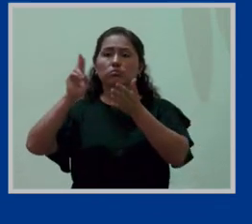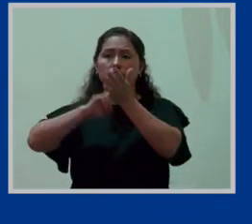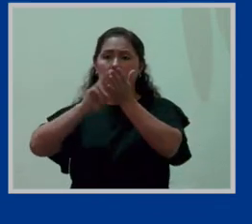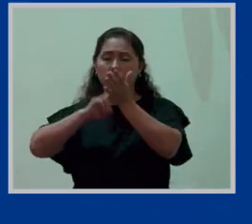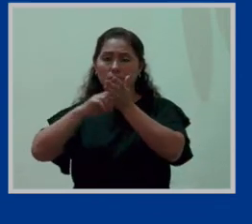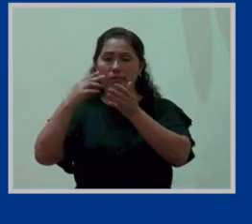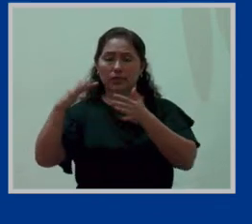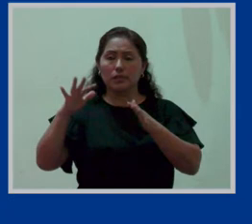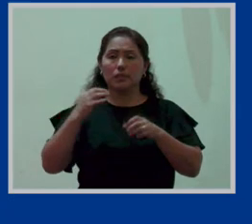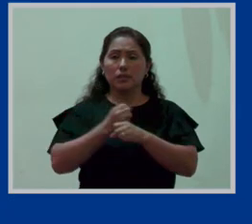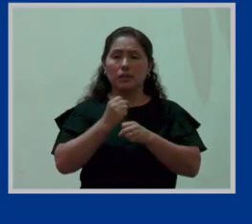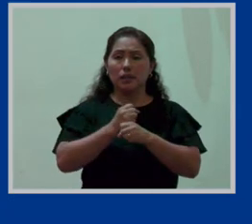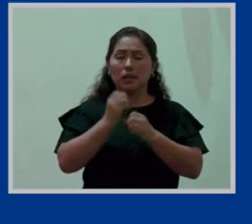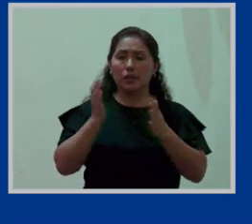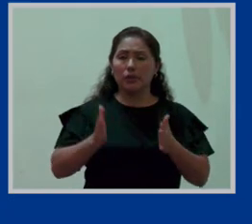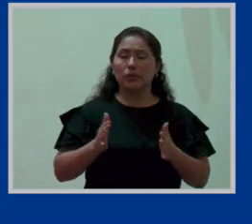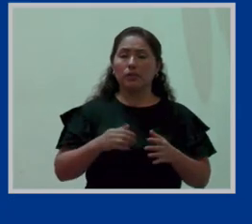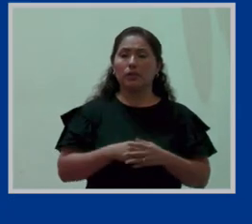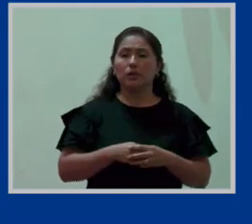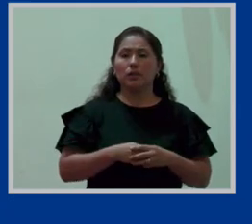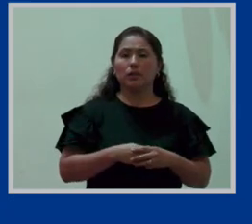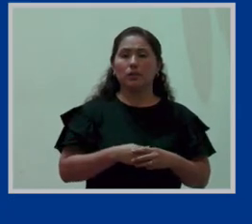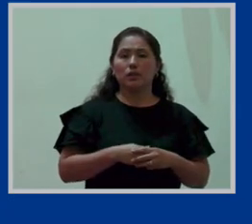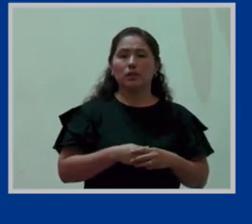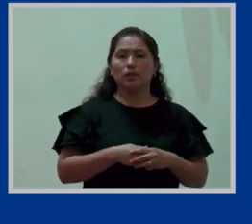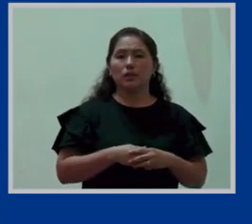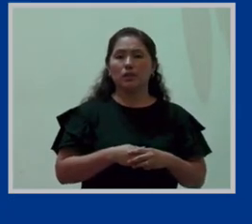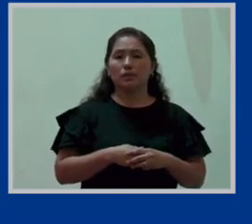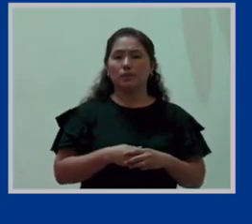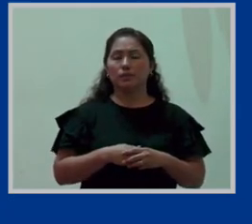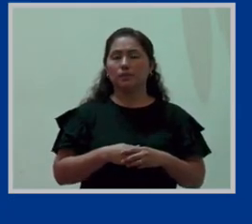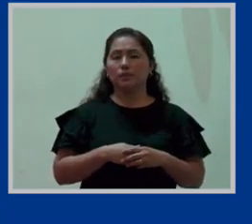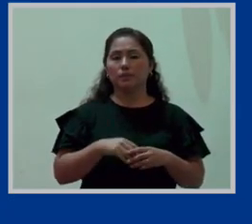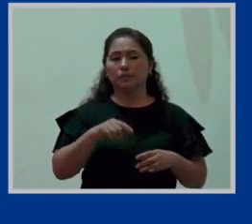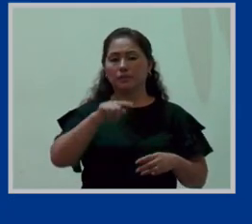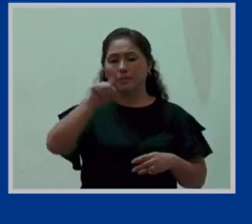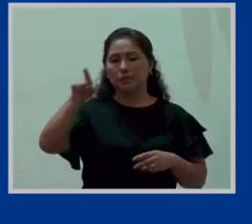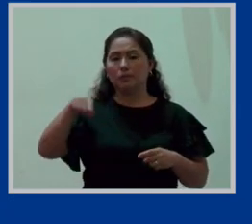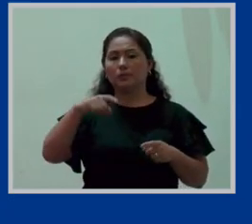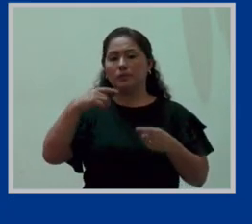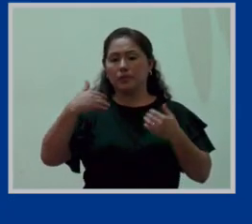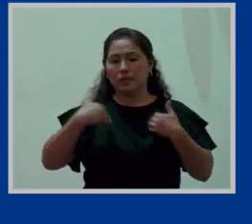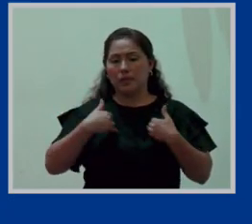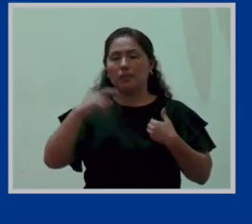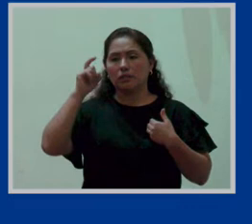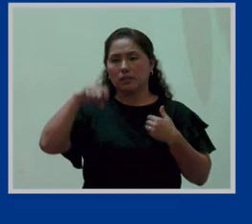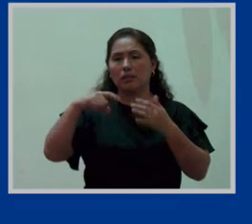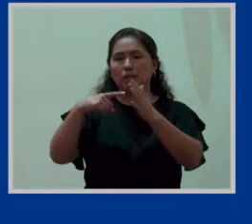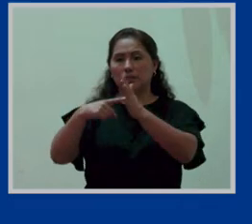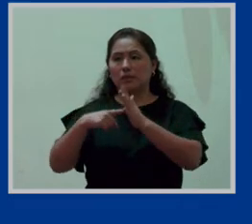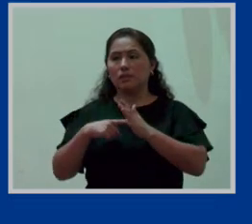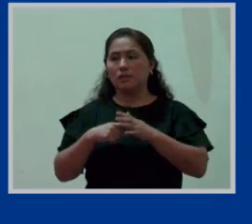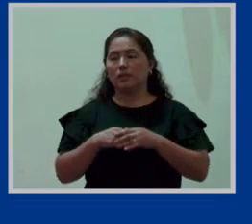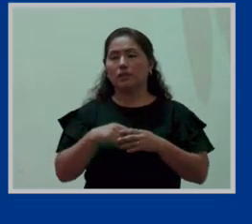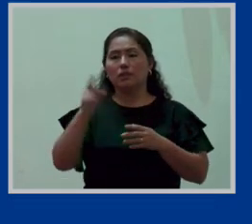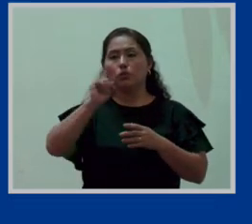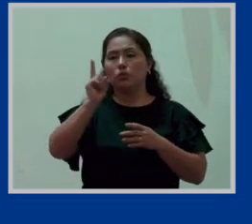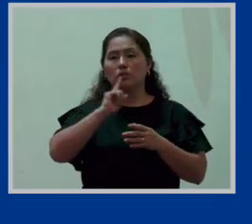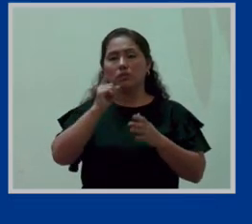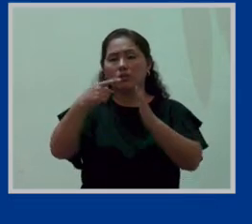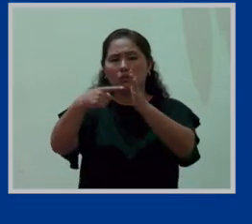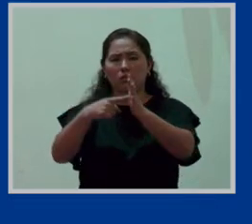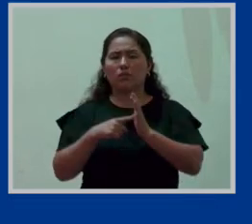cabe duda de que en todas ellas es facultativo estamos no está obligado